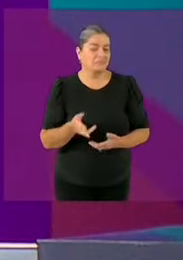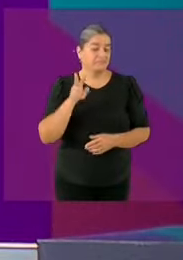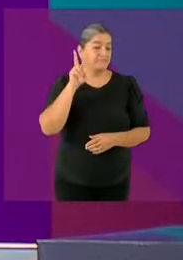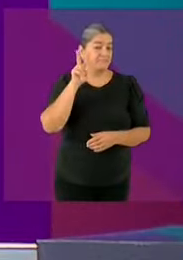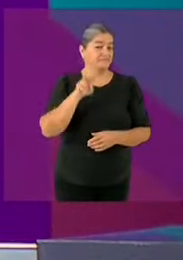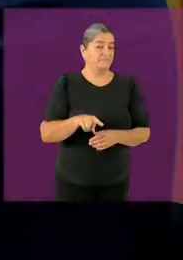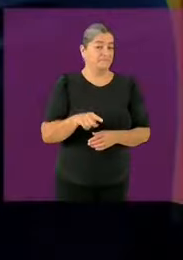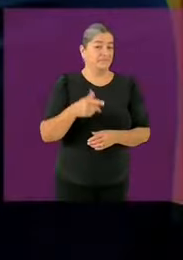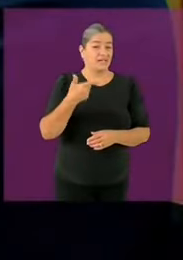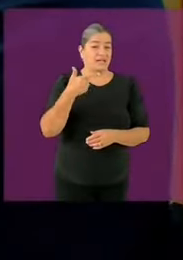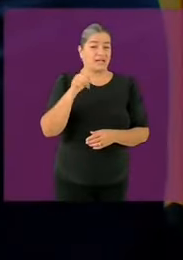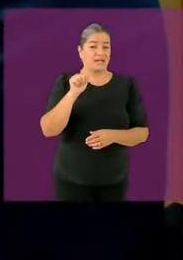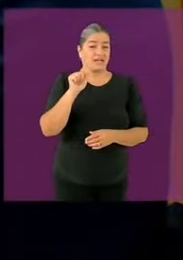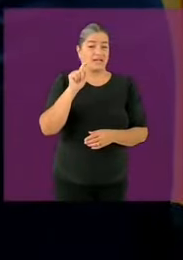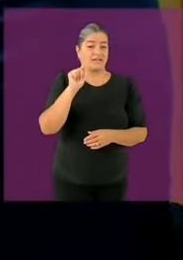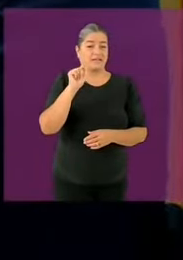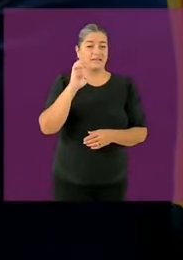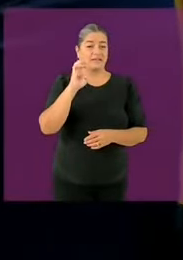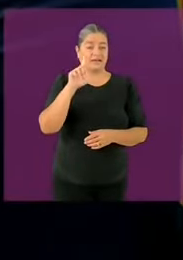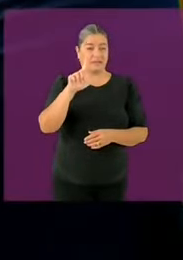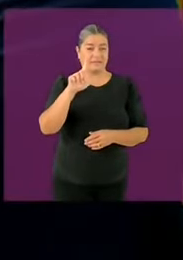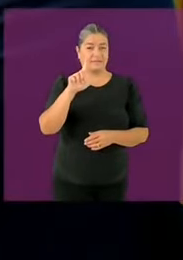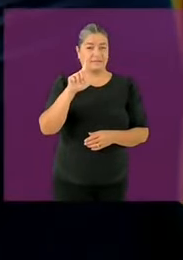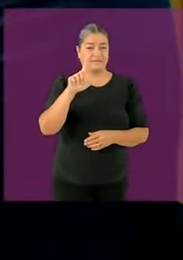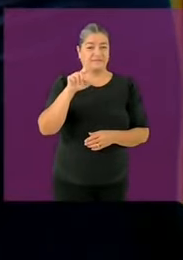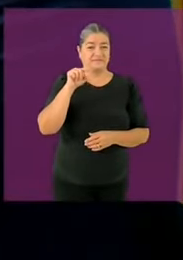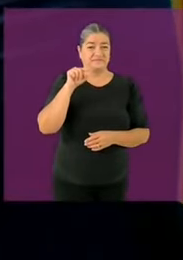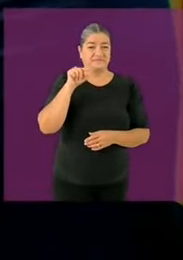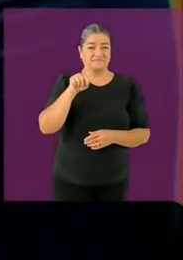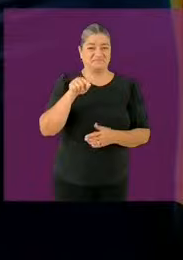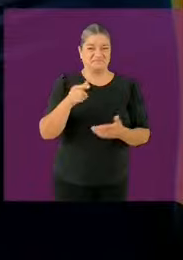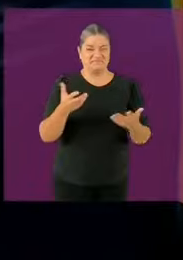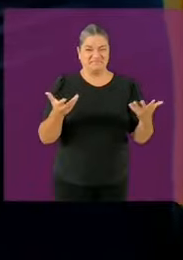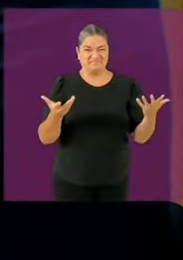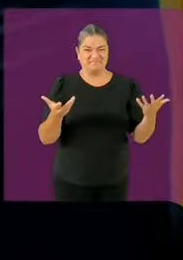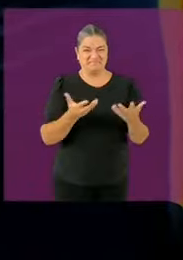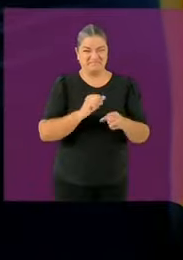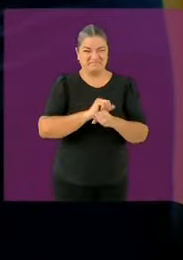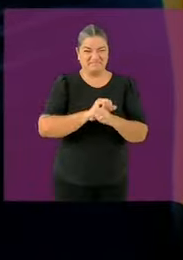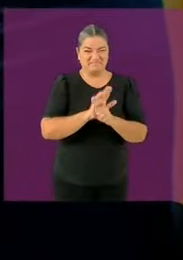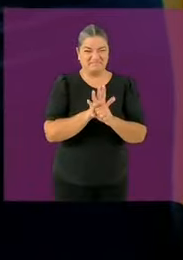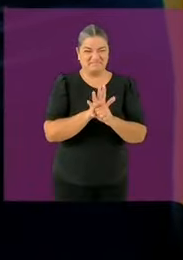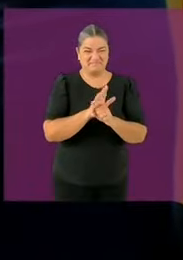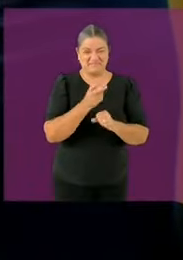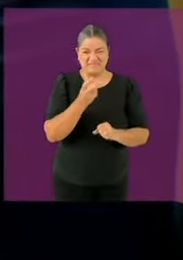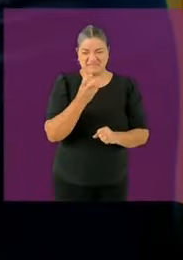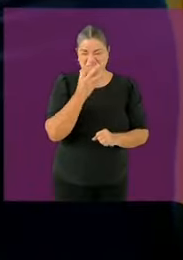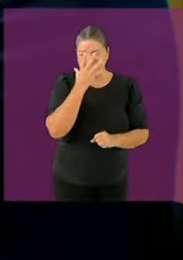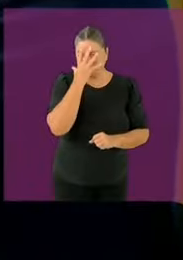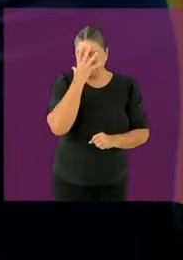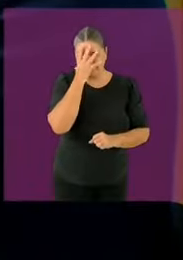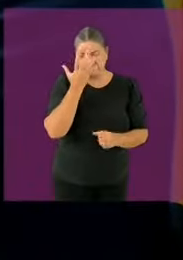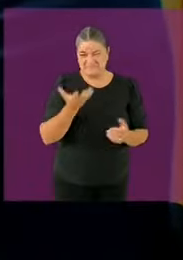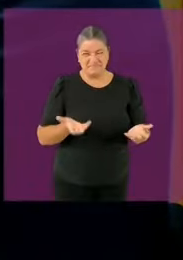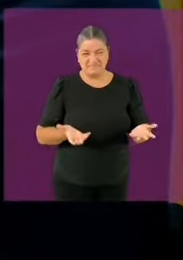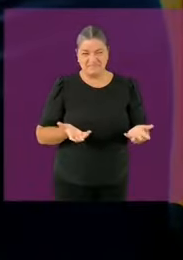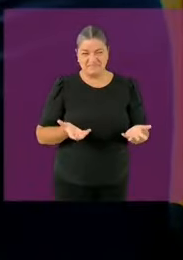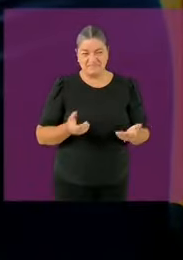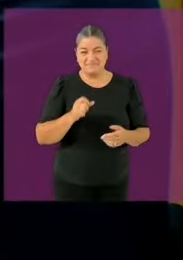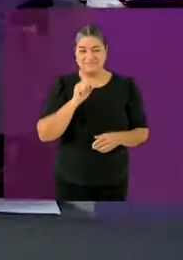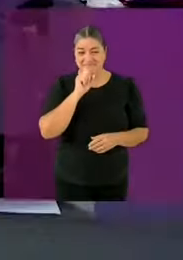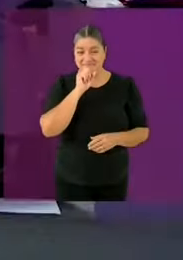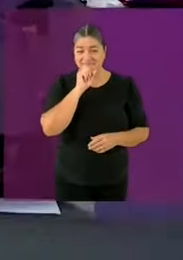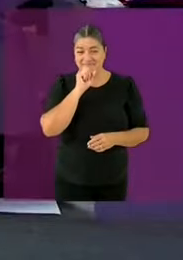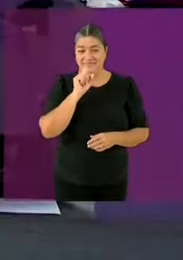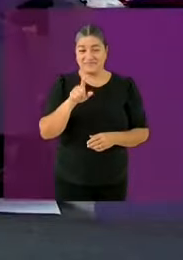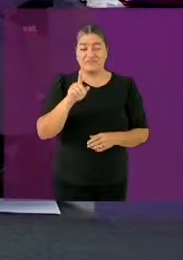totalmente probiosa contra la pandemia, pero también al gobierno de Peña Nieto, al gobierno de Calderón, al de Fox. No hay que ser selectivos en